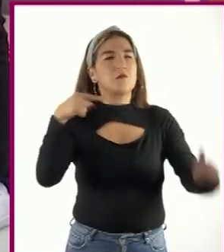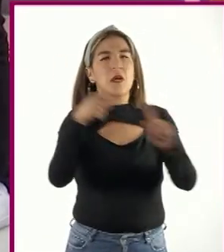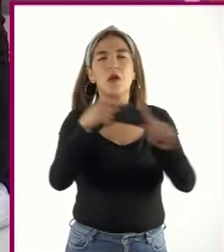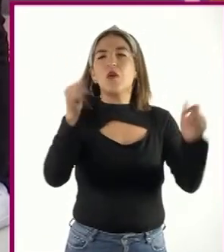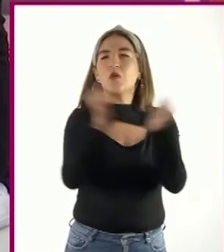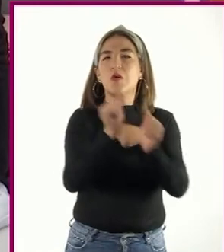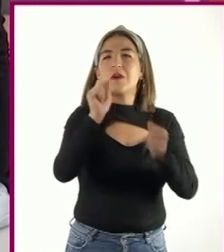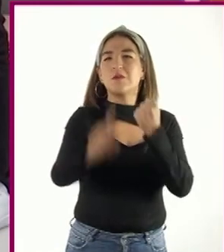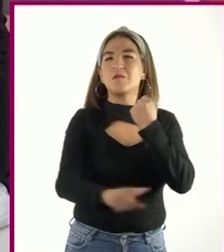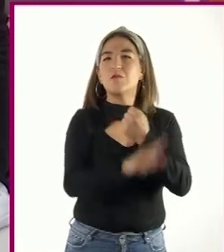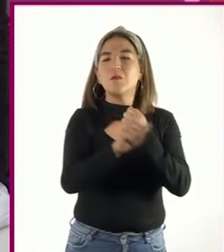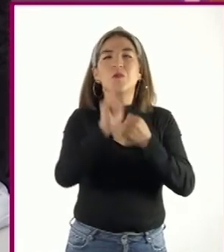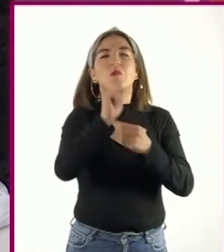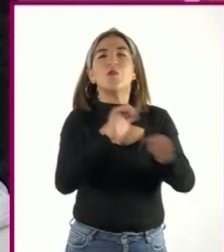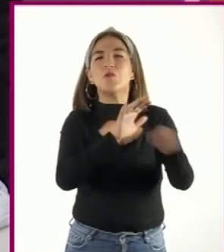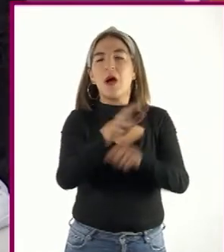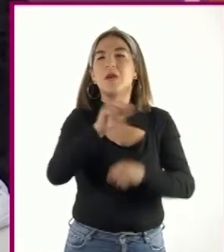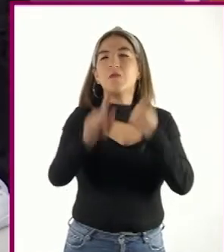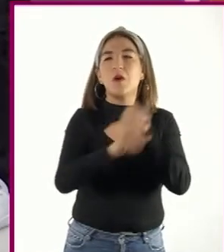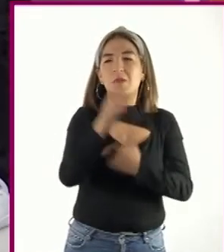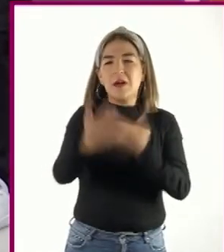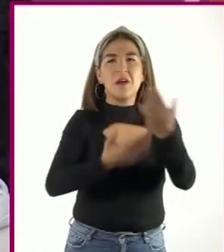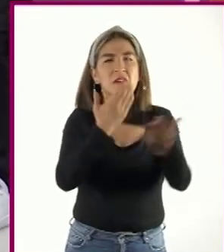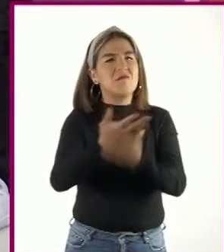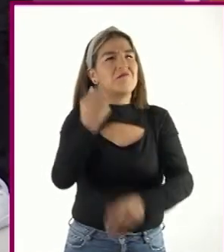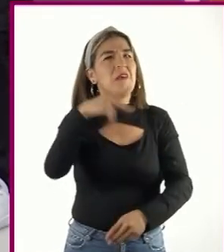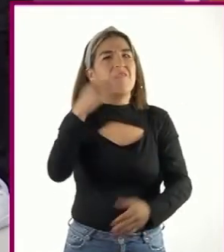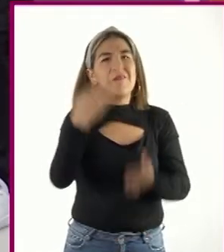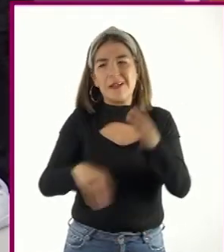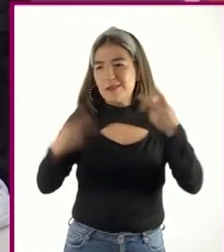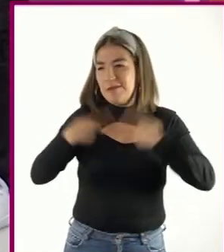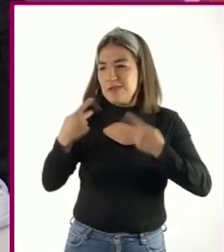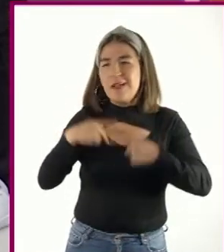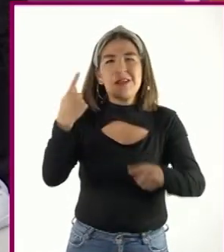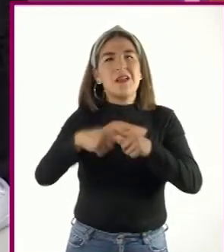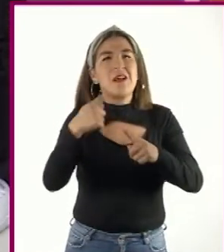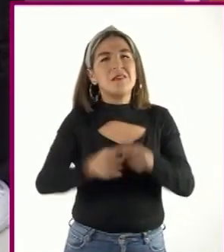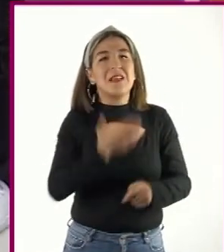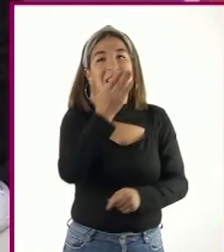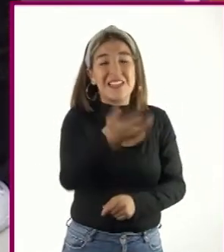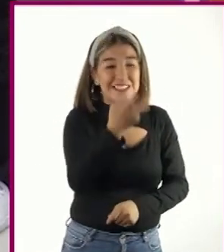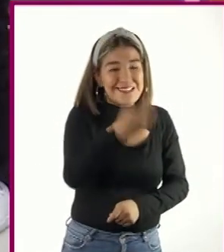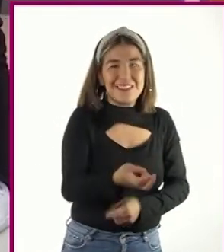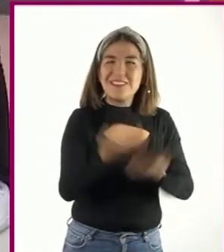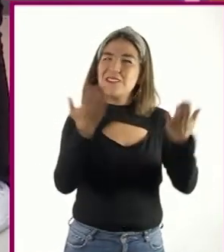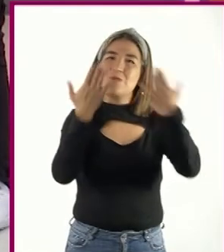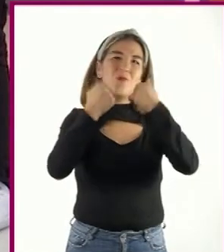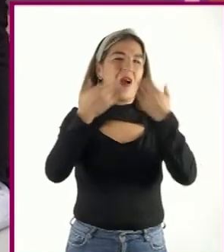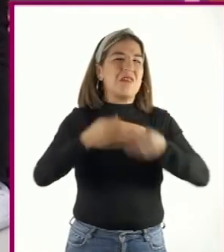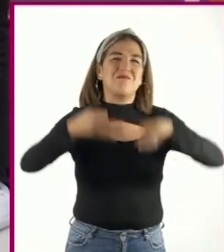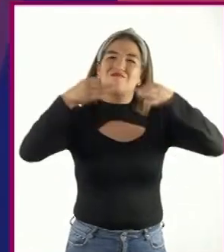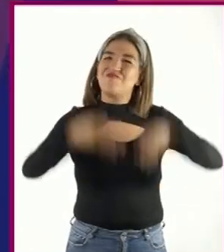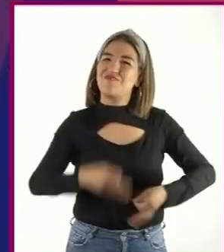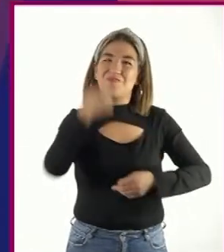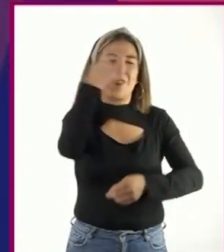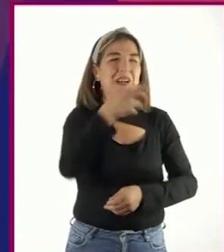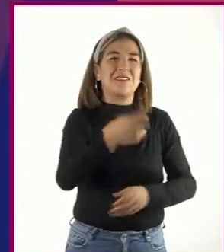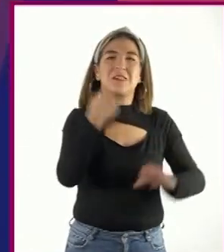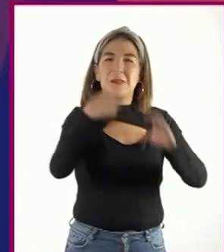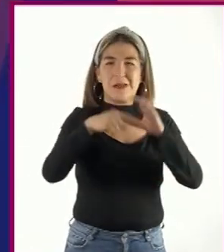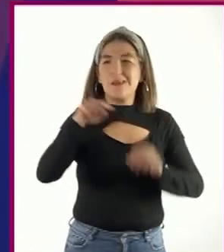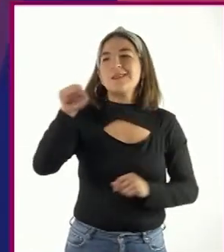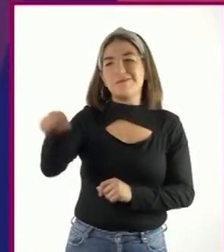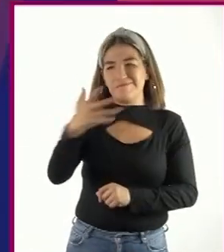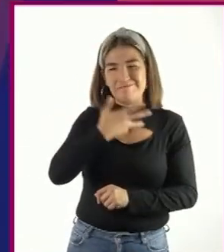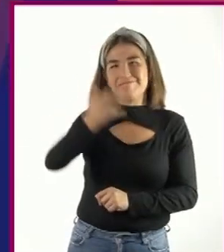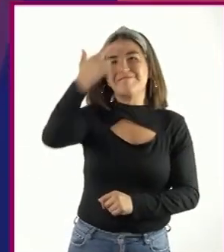asunto, sin poner siquiera a quién se dirigen. Todo esto le resta formalidad a su correo. Tienes mucha